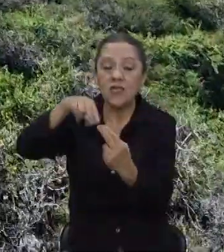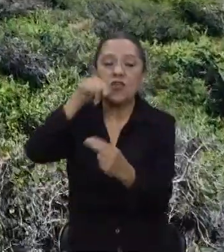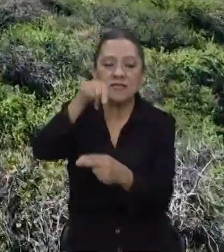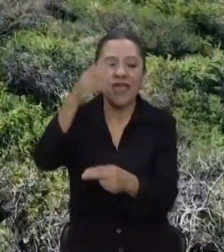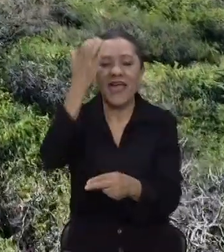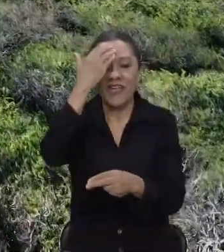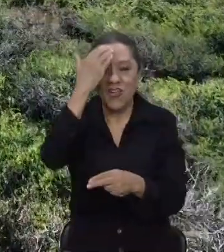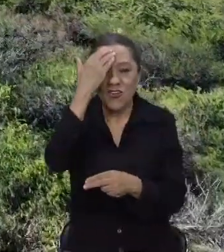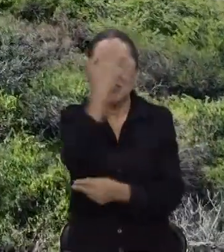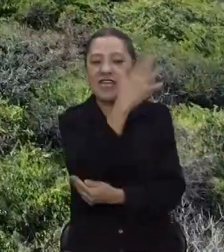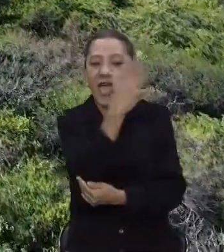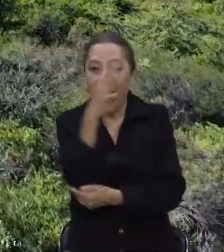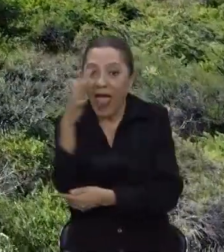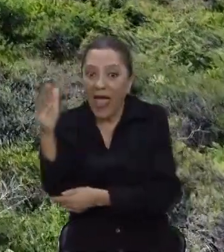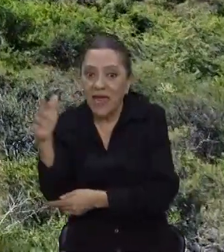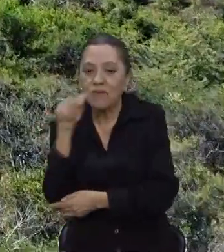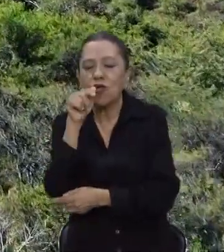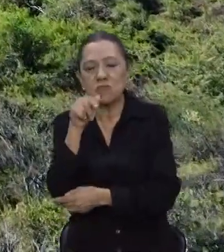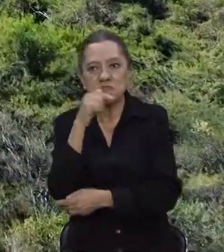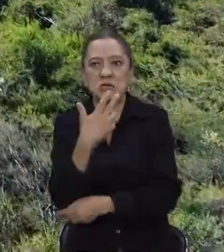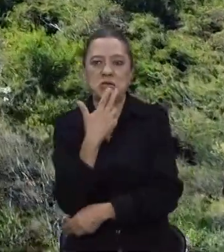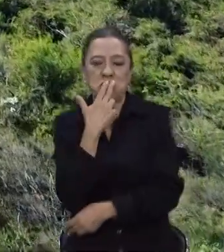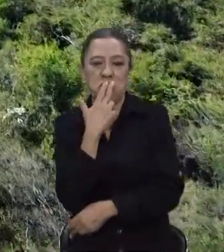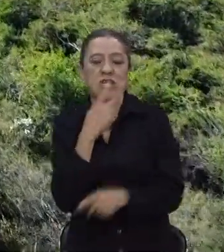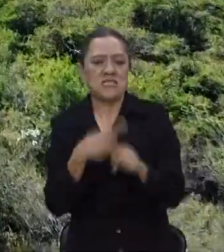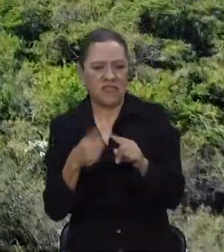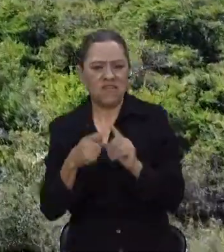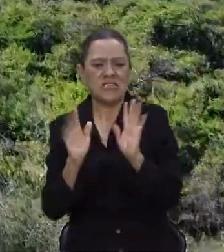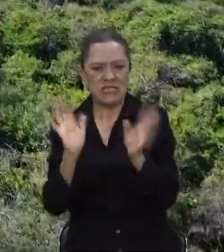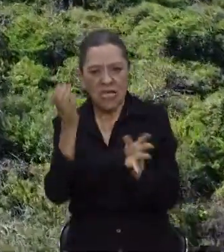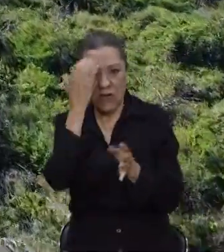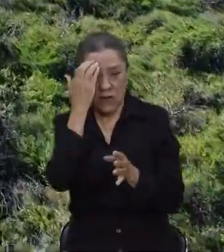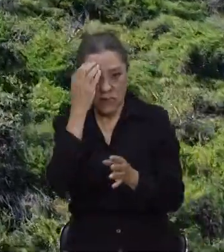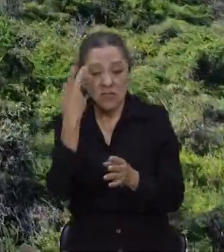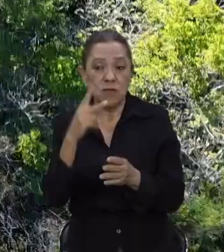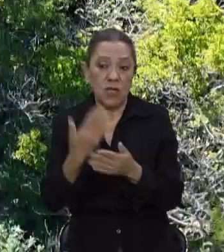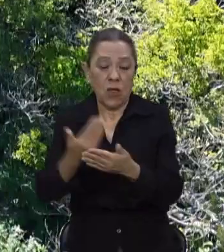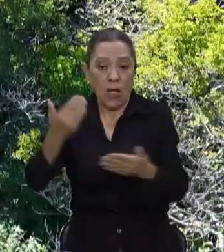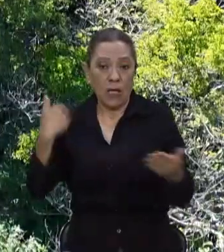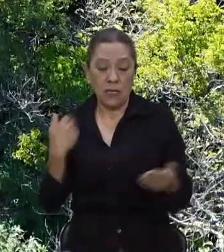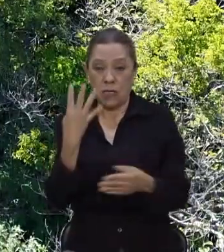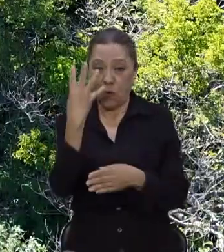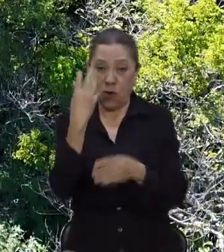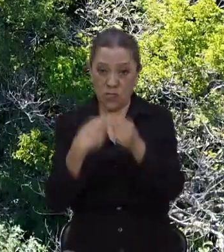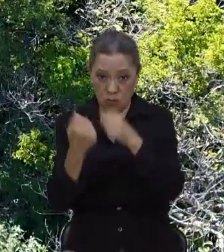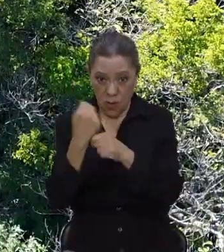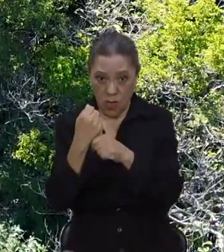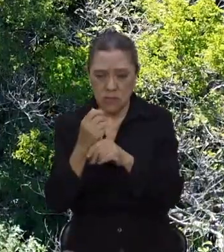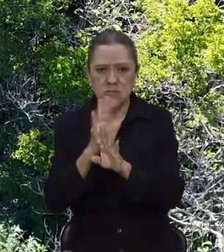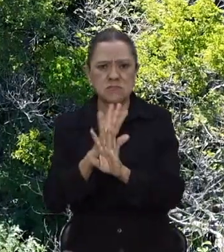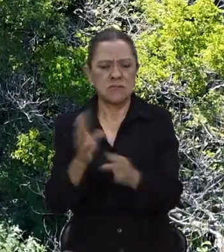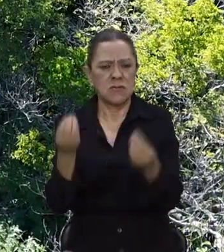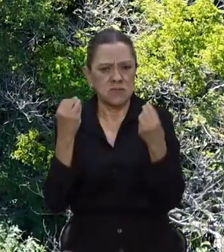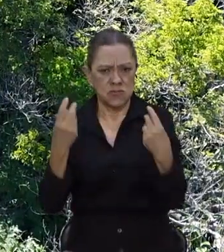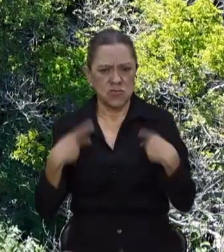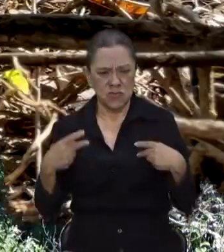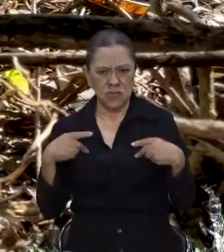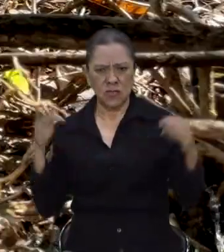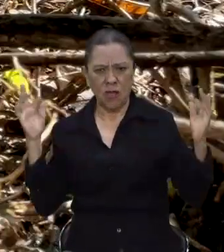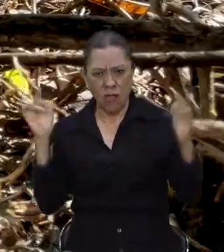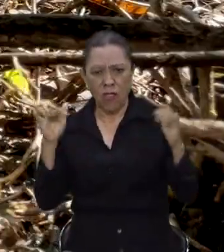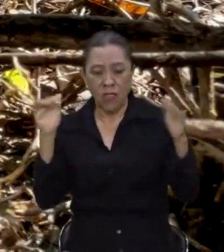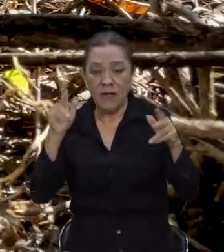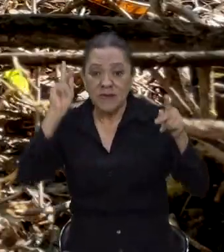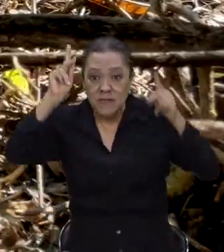tipo de árboles de vegetación. Hace como cuatro años, cuatro años venían bastantes biólogos, yo anduve